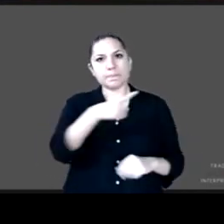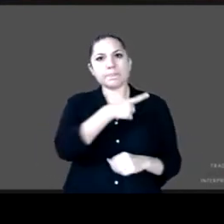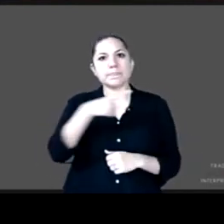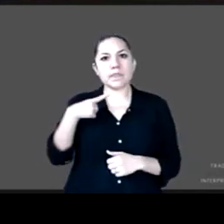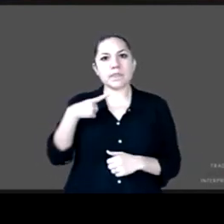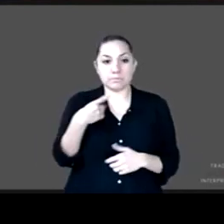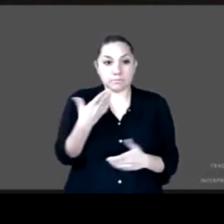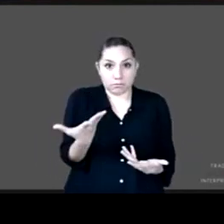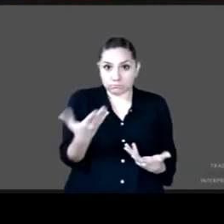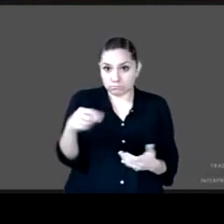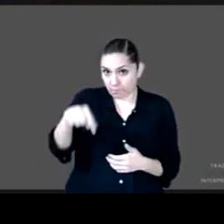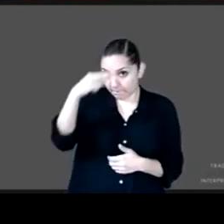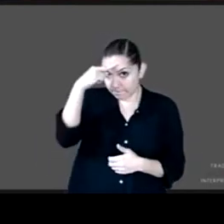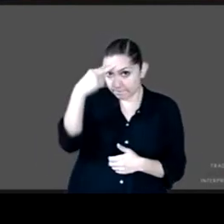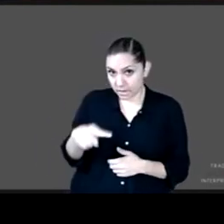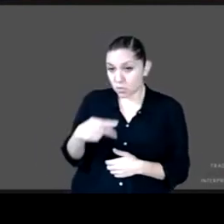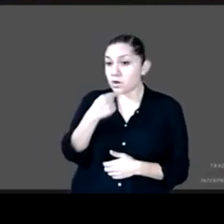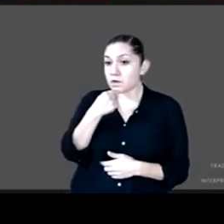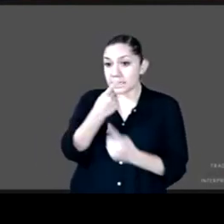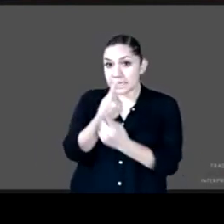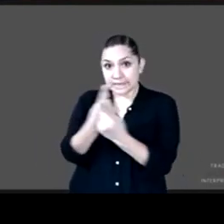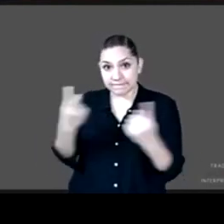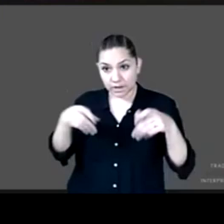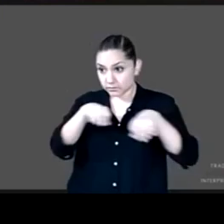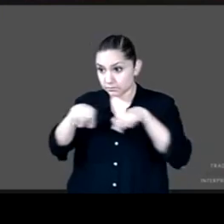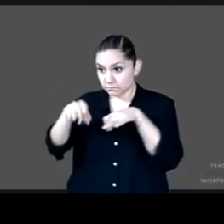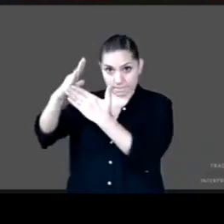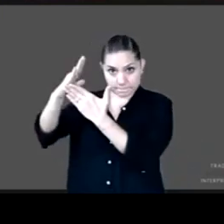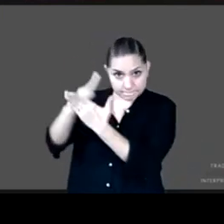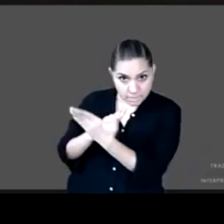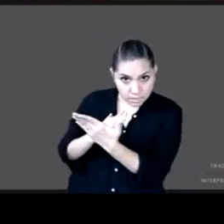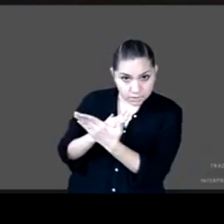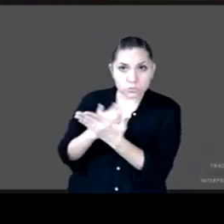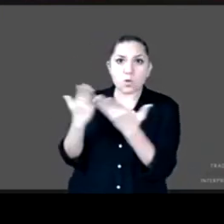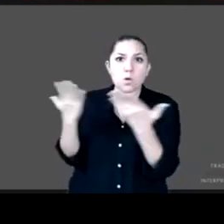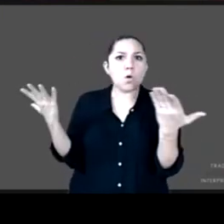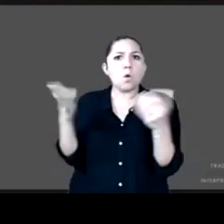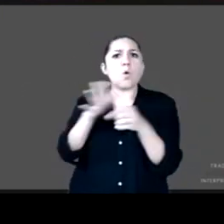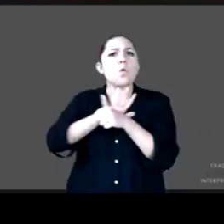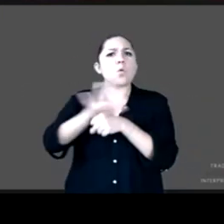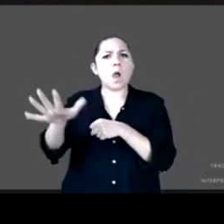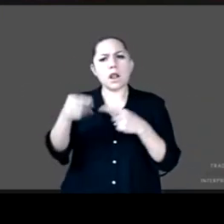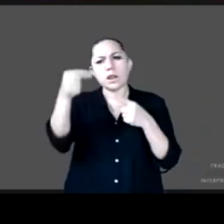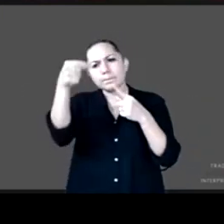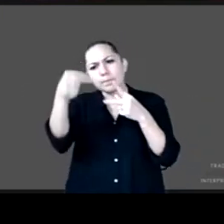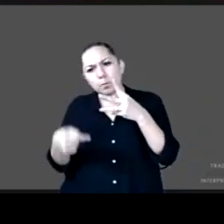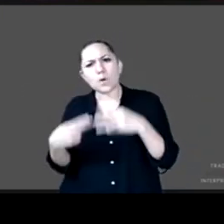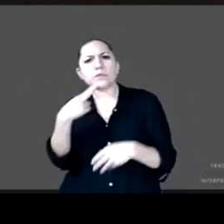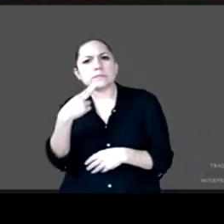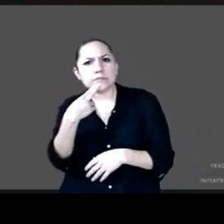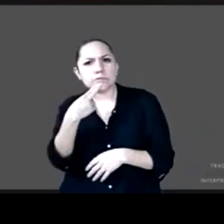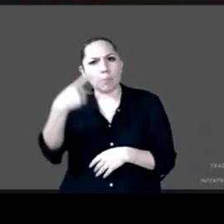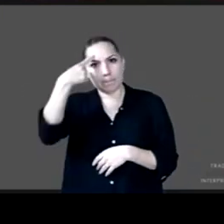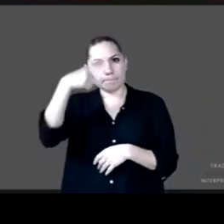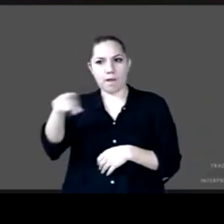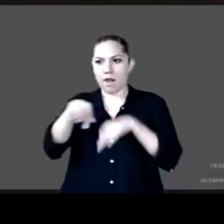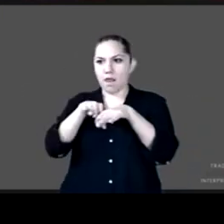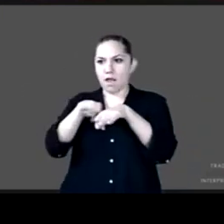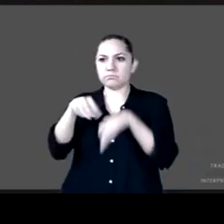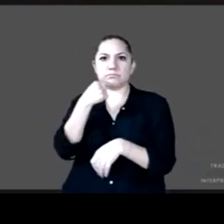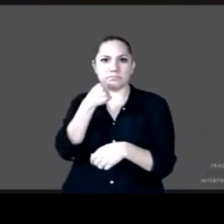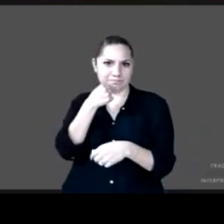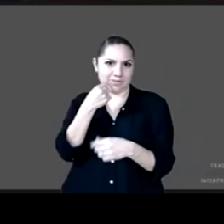cuáles son las condiciones que bajaron por las cuales bajaron y qué políticas ayudaron a que bajara y en sentido inverso qué